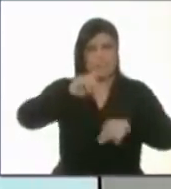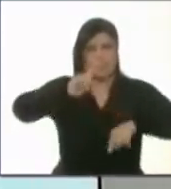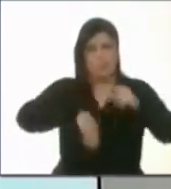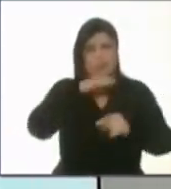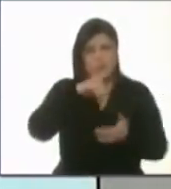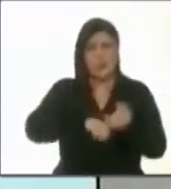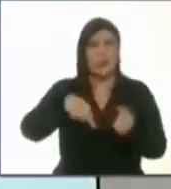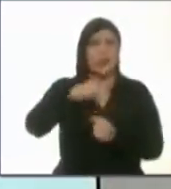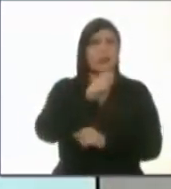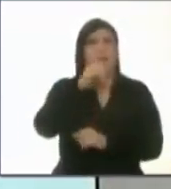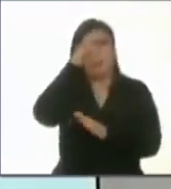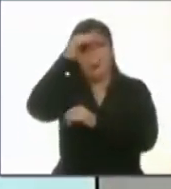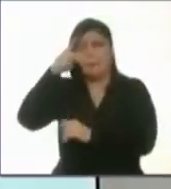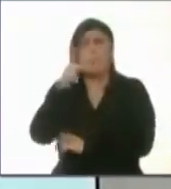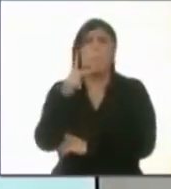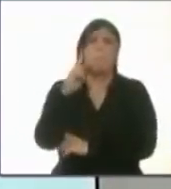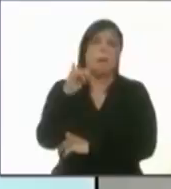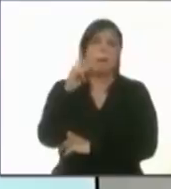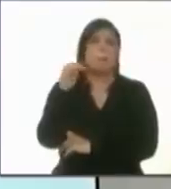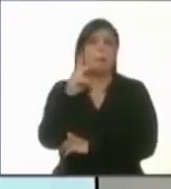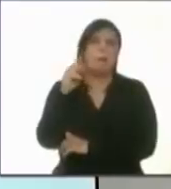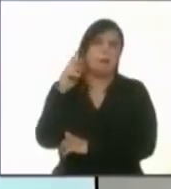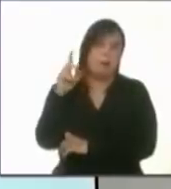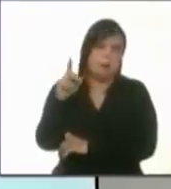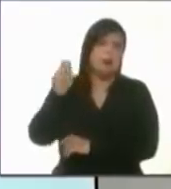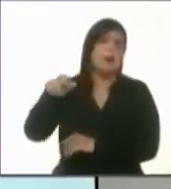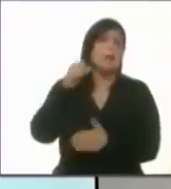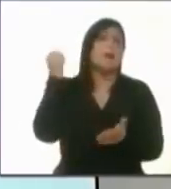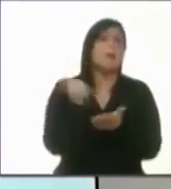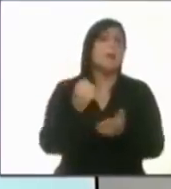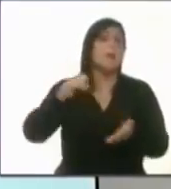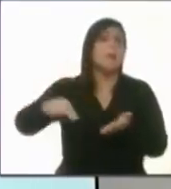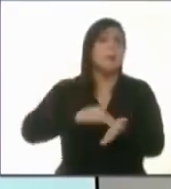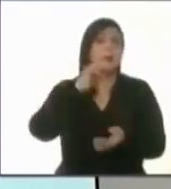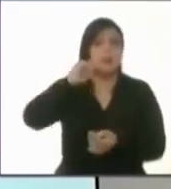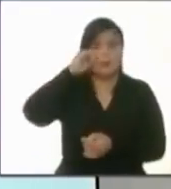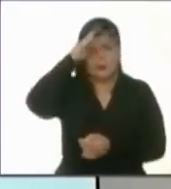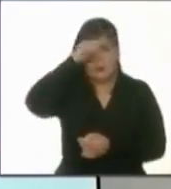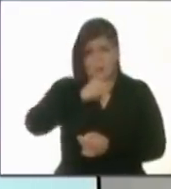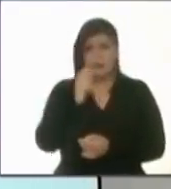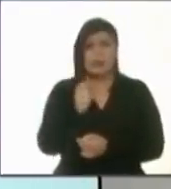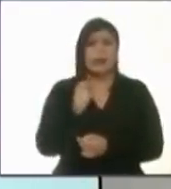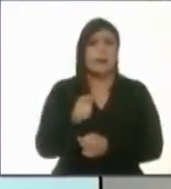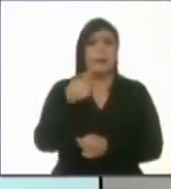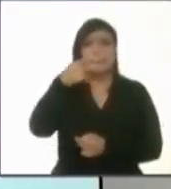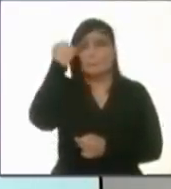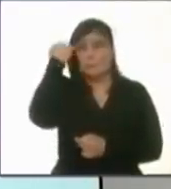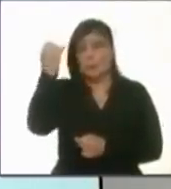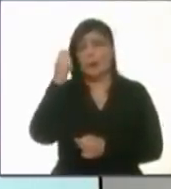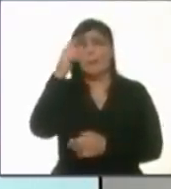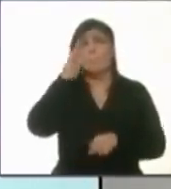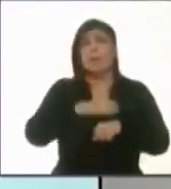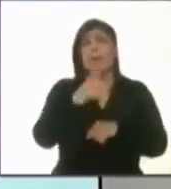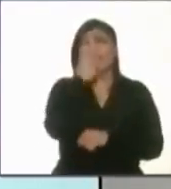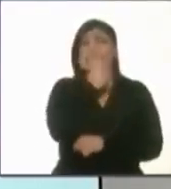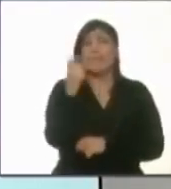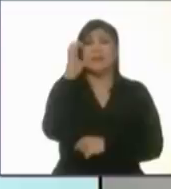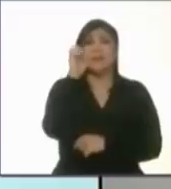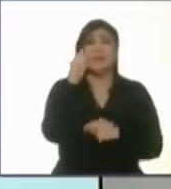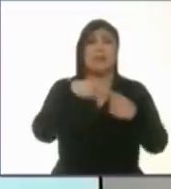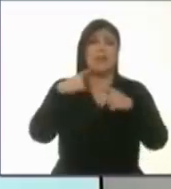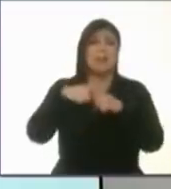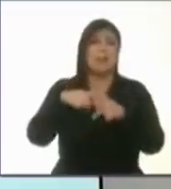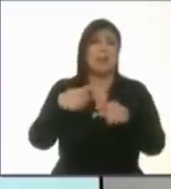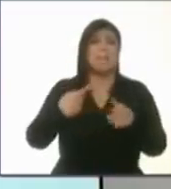PRD. Lo aprobaron en la Asamblea Legislativa. Imagínense ustedes, más de 160 puestos que se